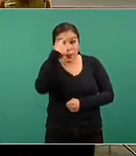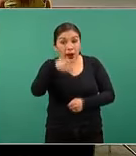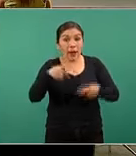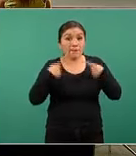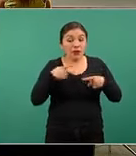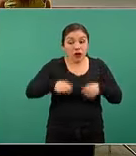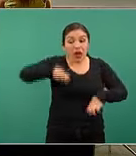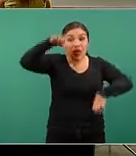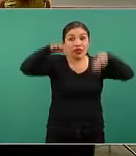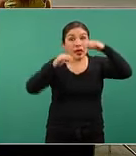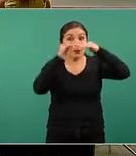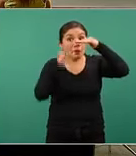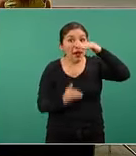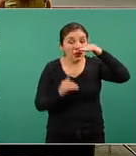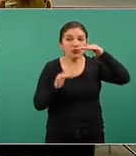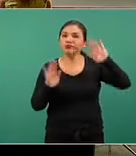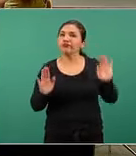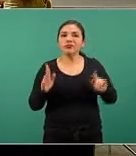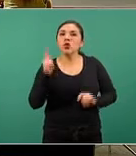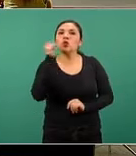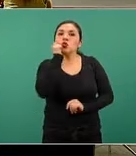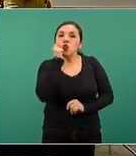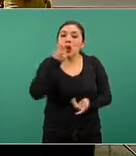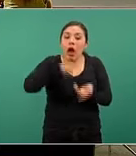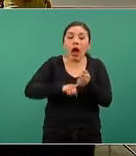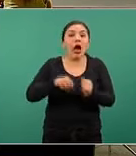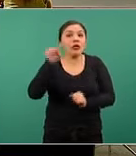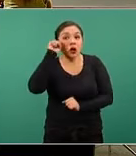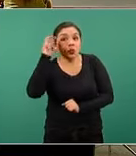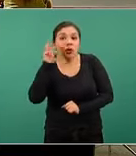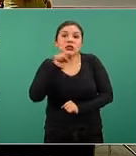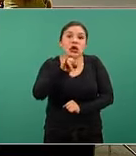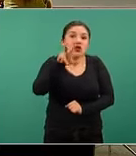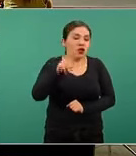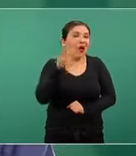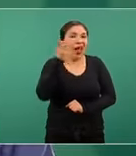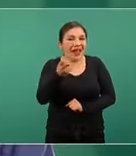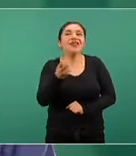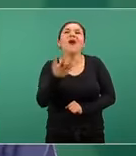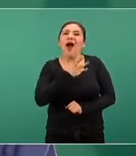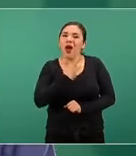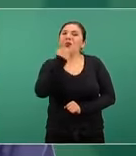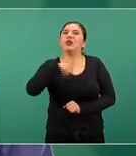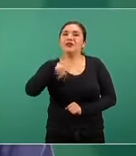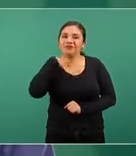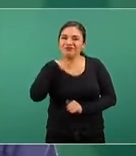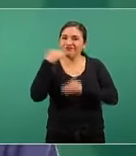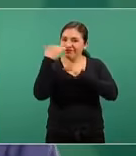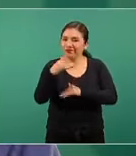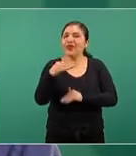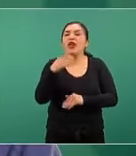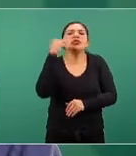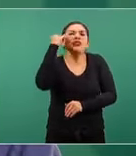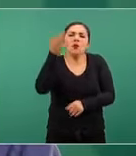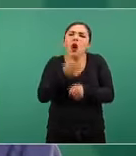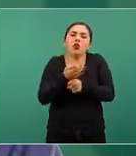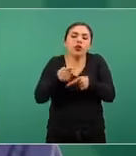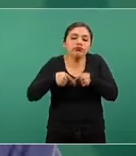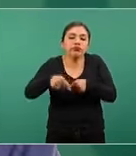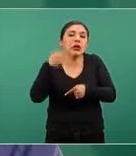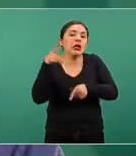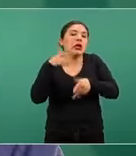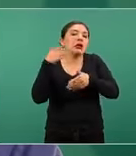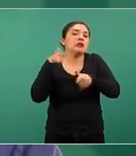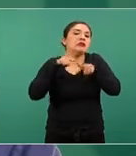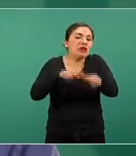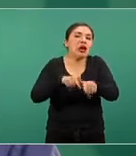menores de edad independientemente del síndrome de Down entonces eso impone una limitación temporal suponemos